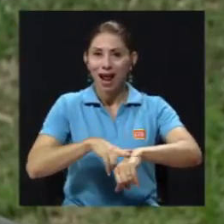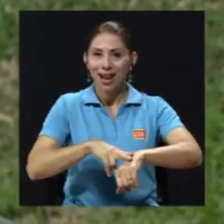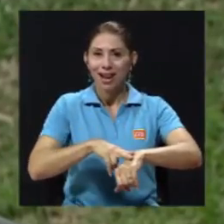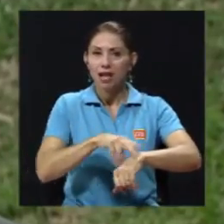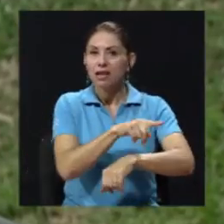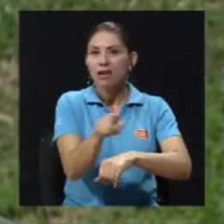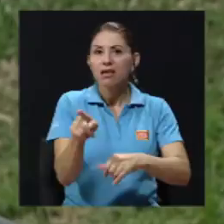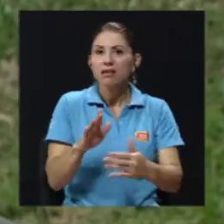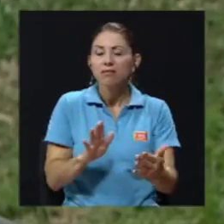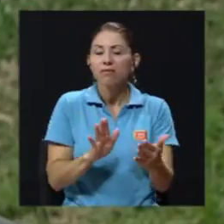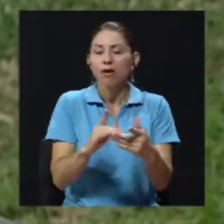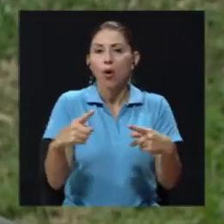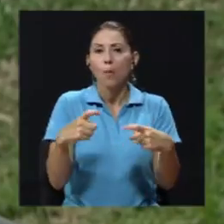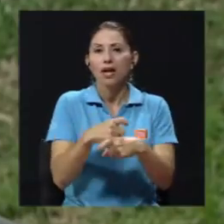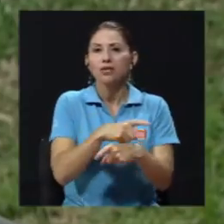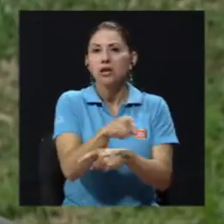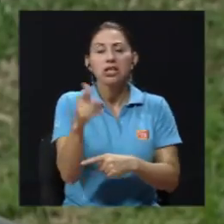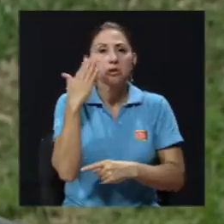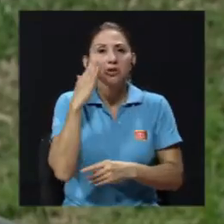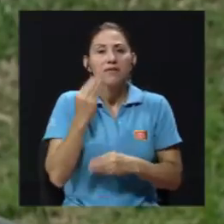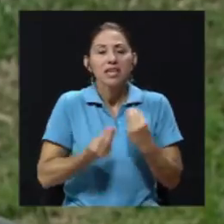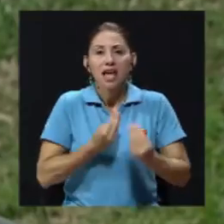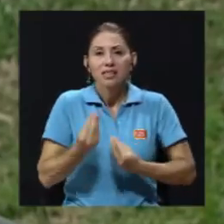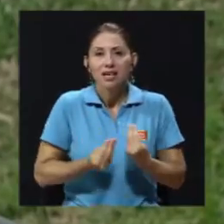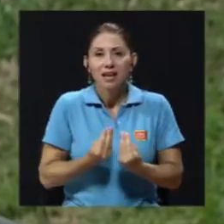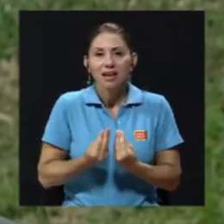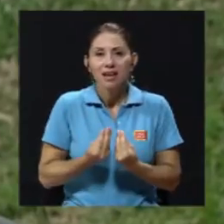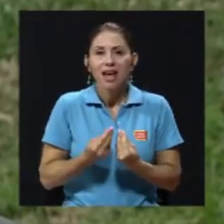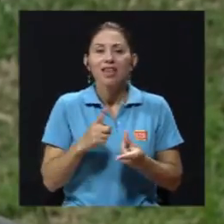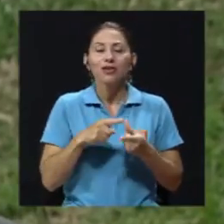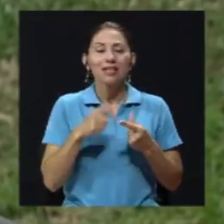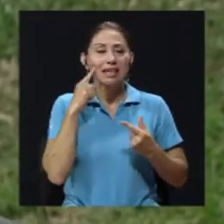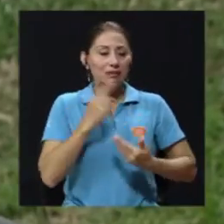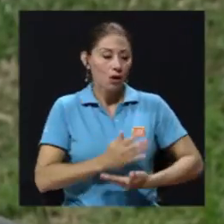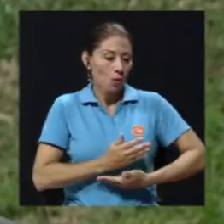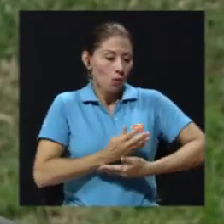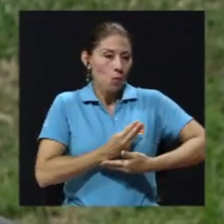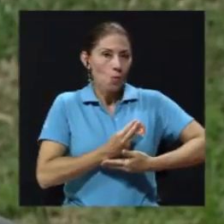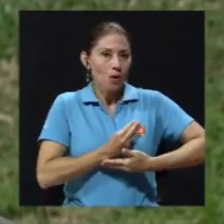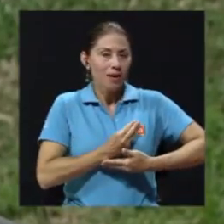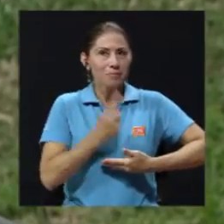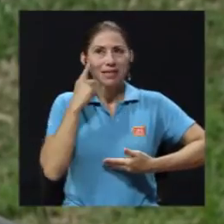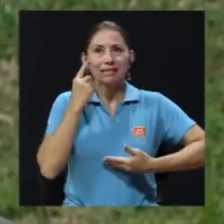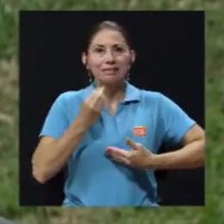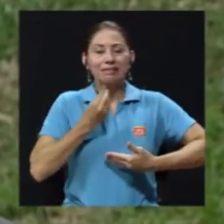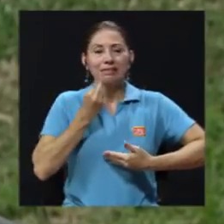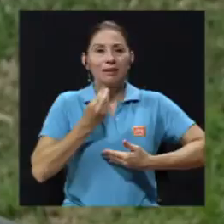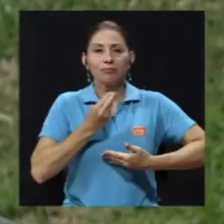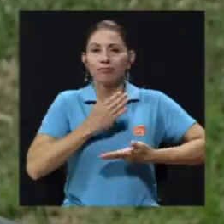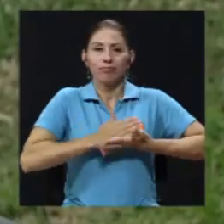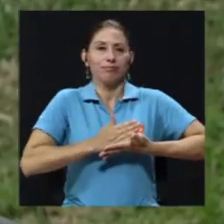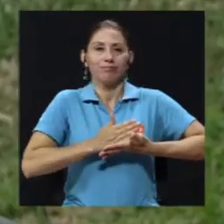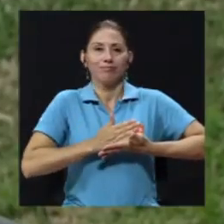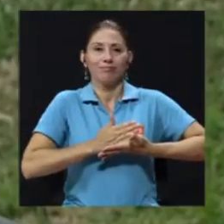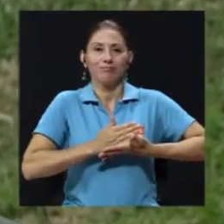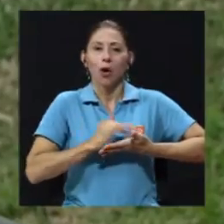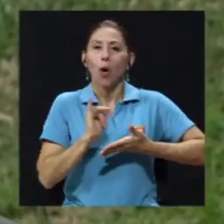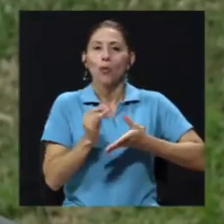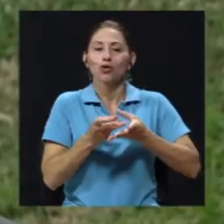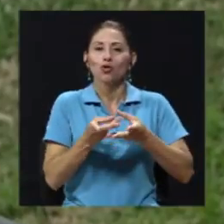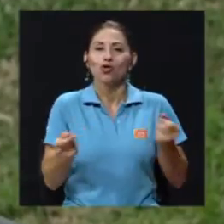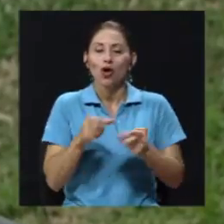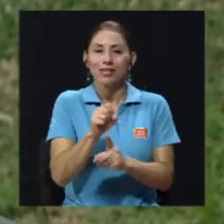no saben qué hacer y muchas de ellas recurren a dejar de dar lactancia como solución a esa situación especial que están